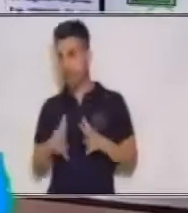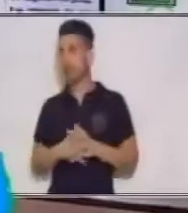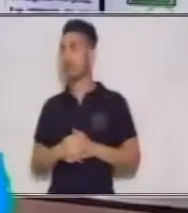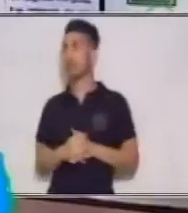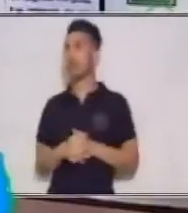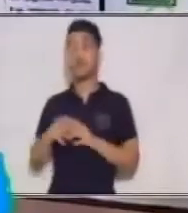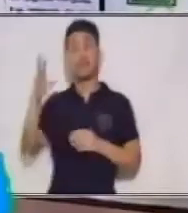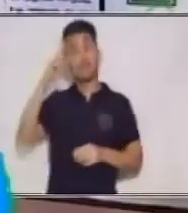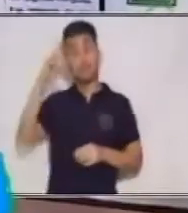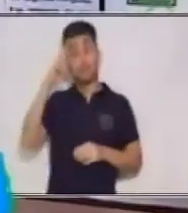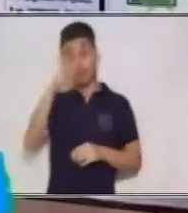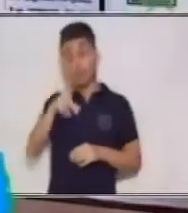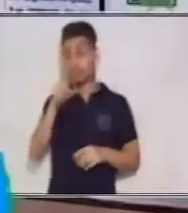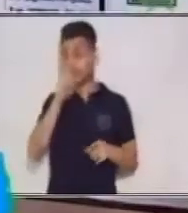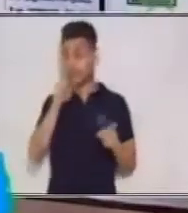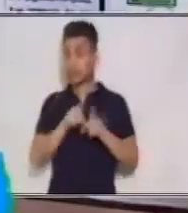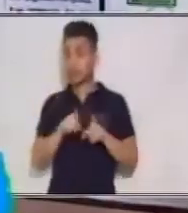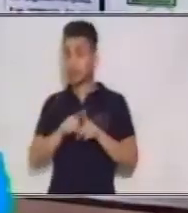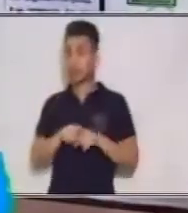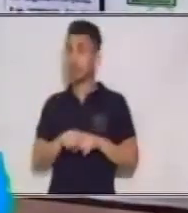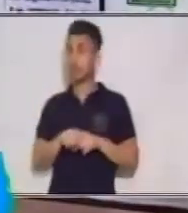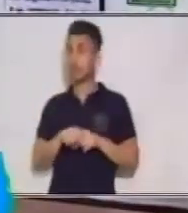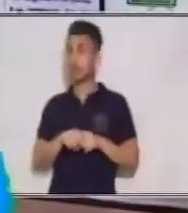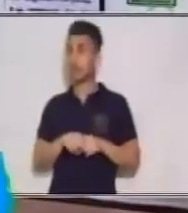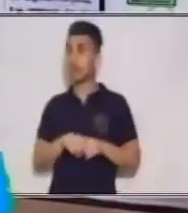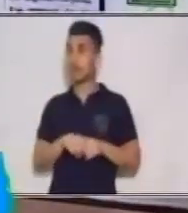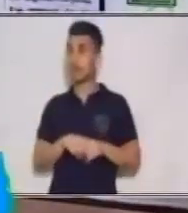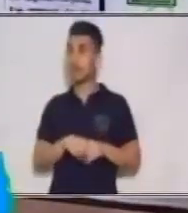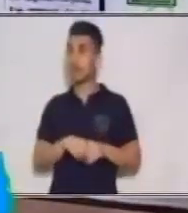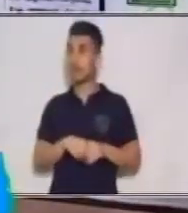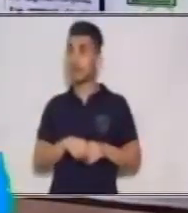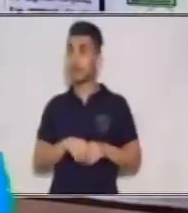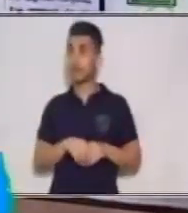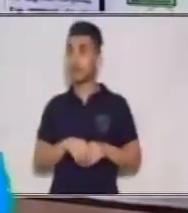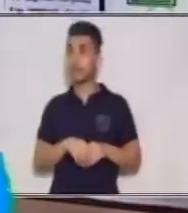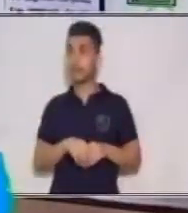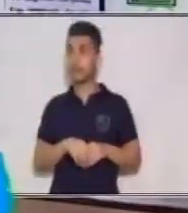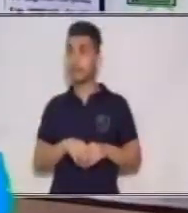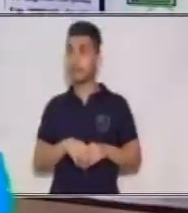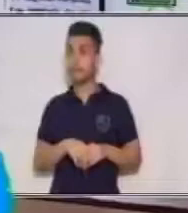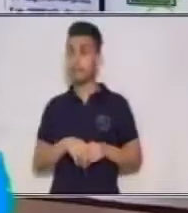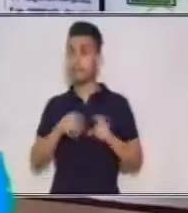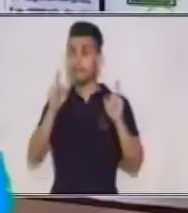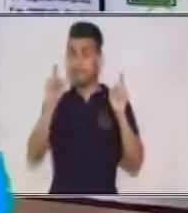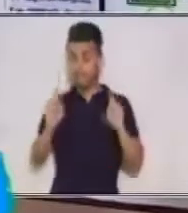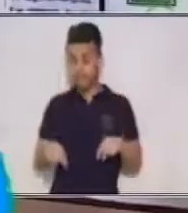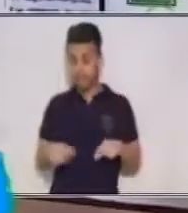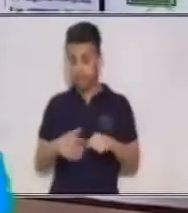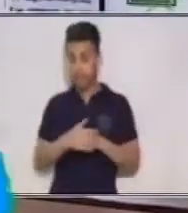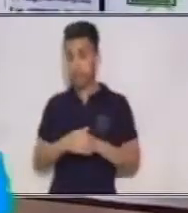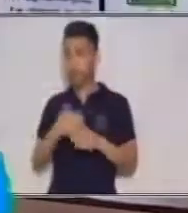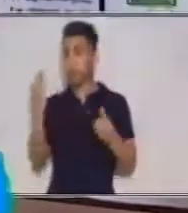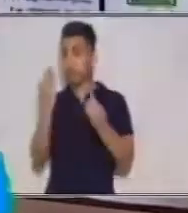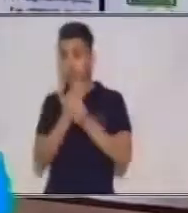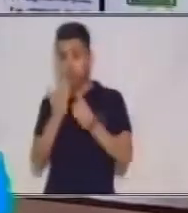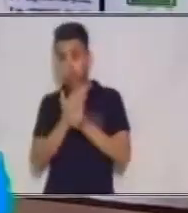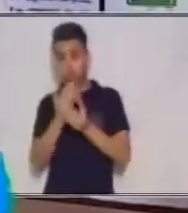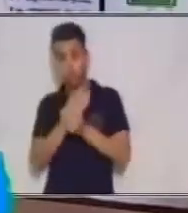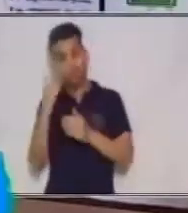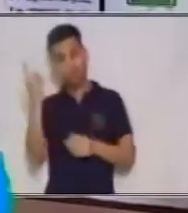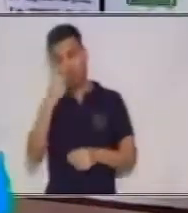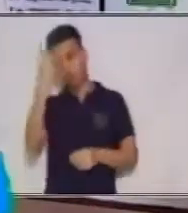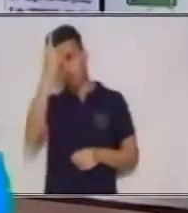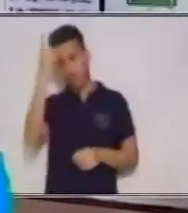recuerda también, recuerda también entonces que debes de guardar todos tus